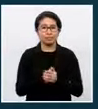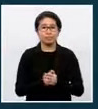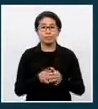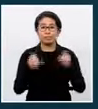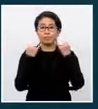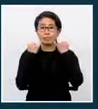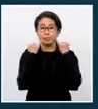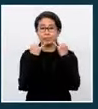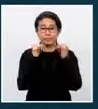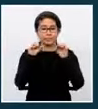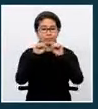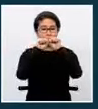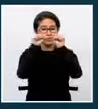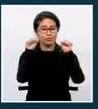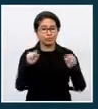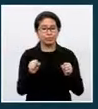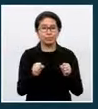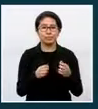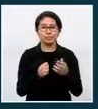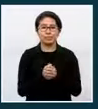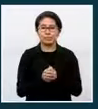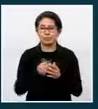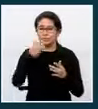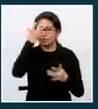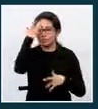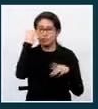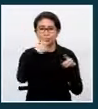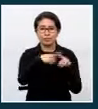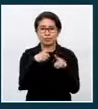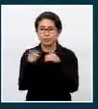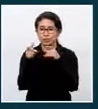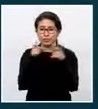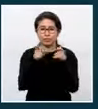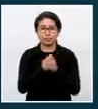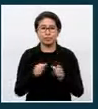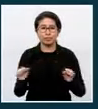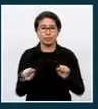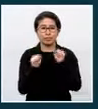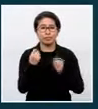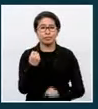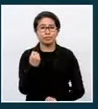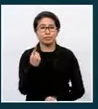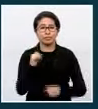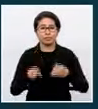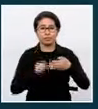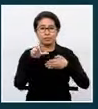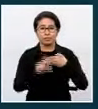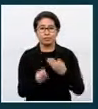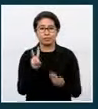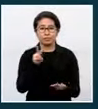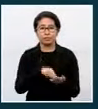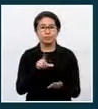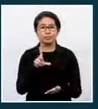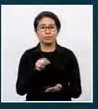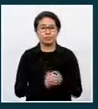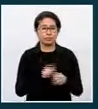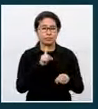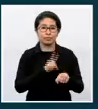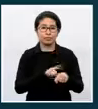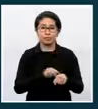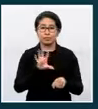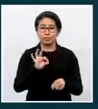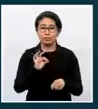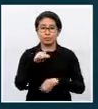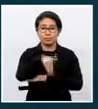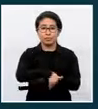datos del Sistema de Información de Vigilancia Epidemiológica, sábado 11 de julio 2020. Hasta las 21.30 horas